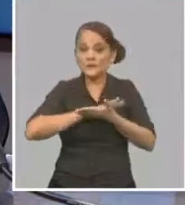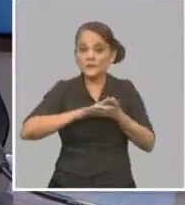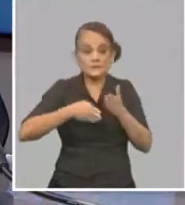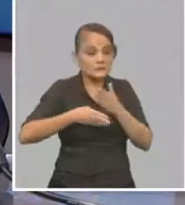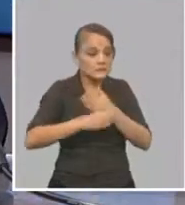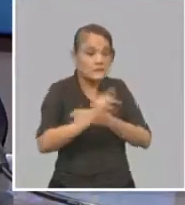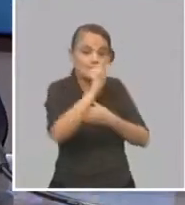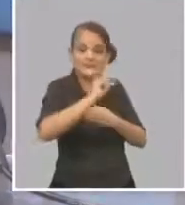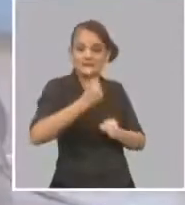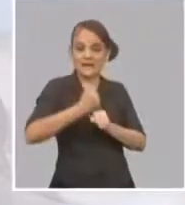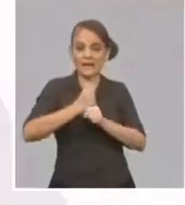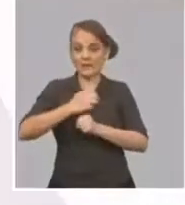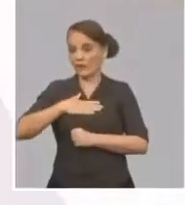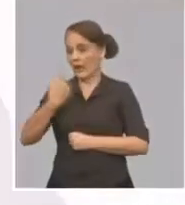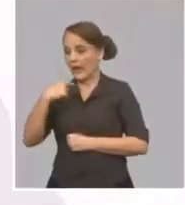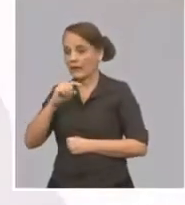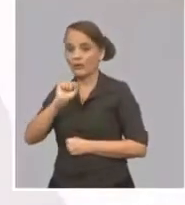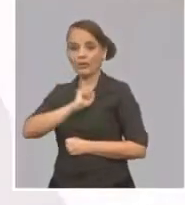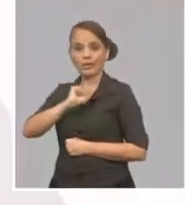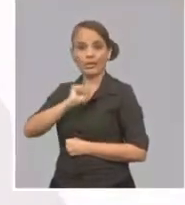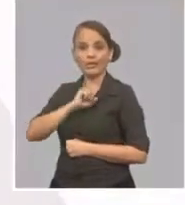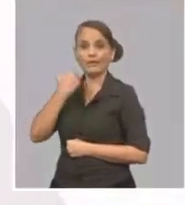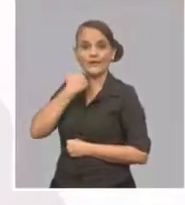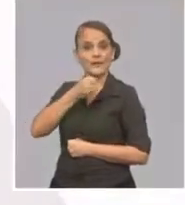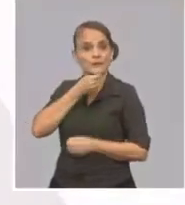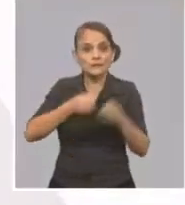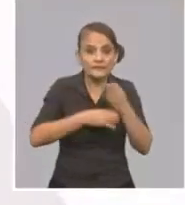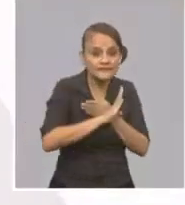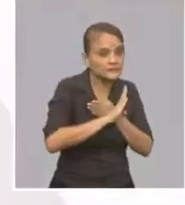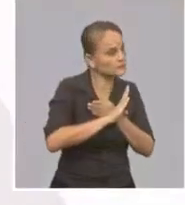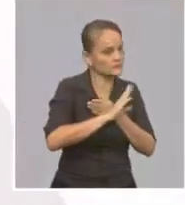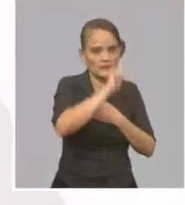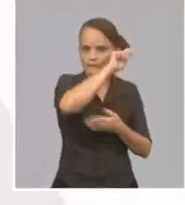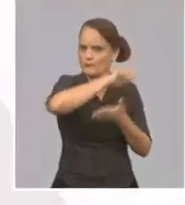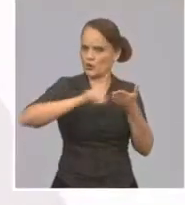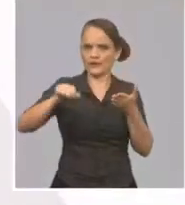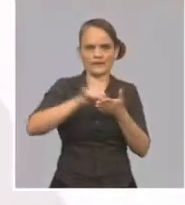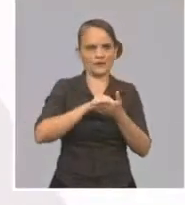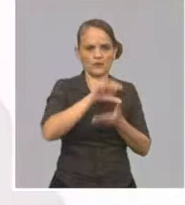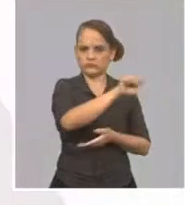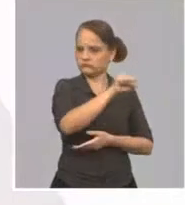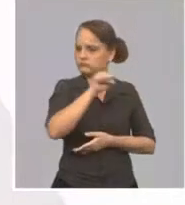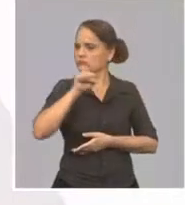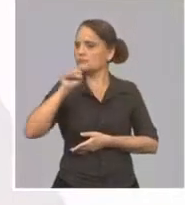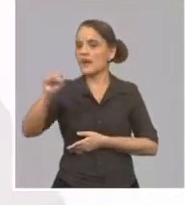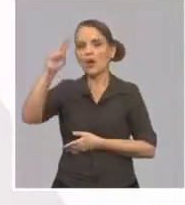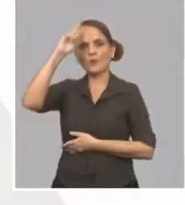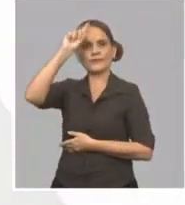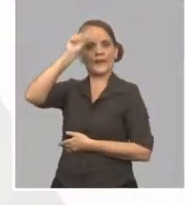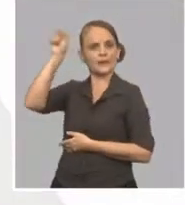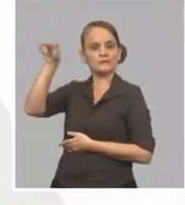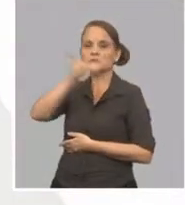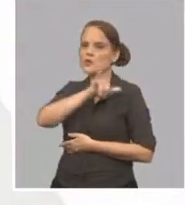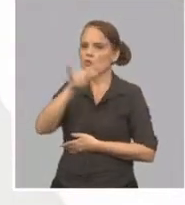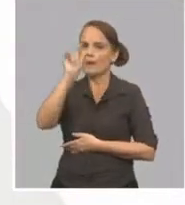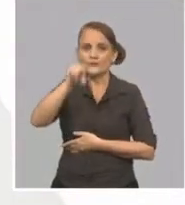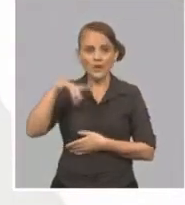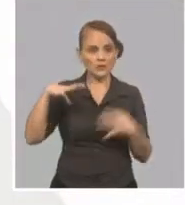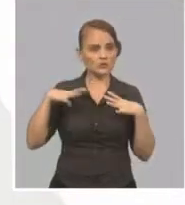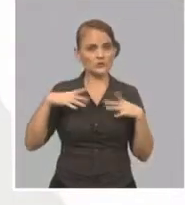con cinto respiratorio y inmediatamente se trasladan a los centros de salud. Lo mismo hacemos con los clientes.